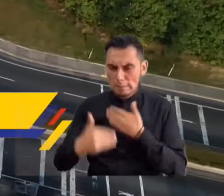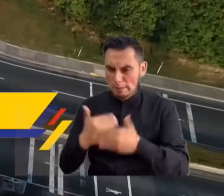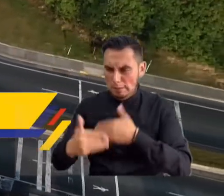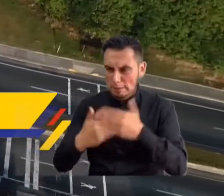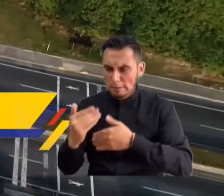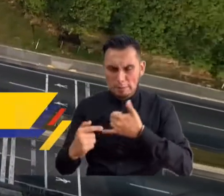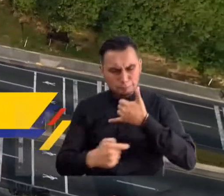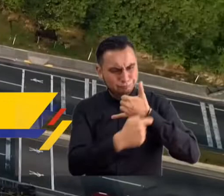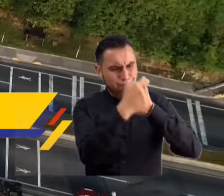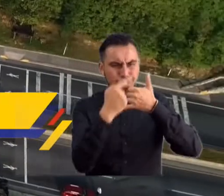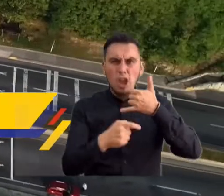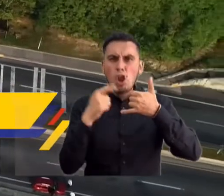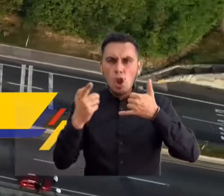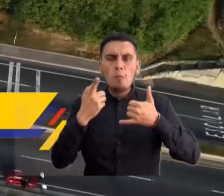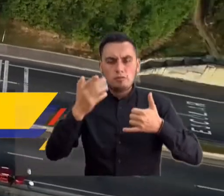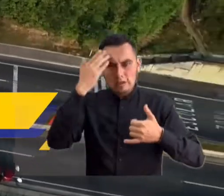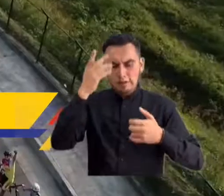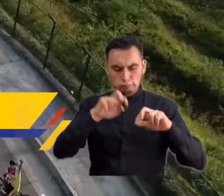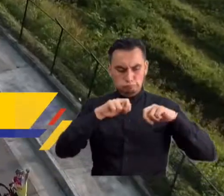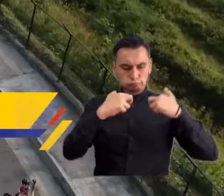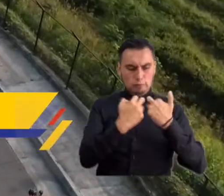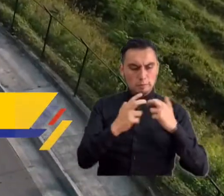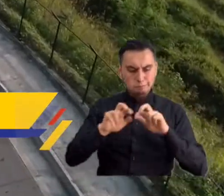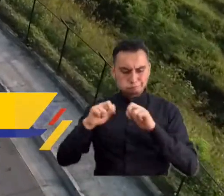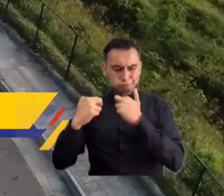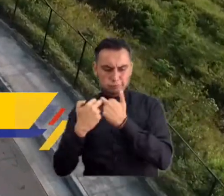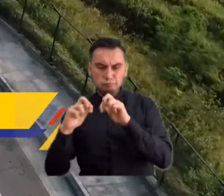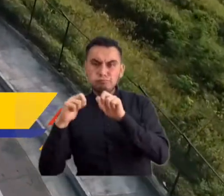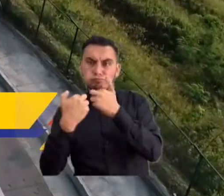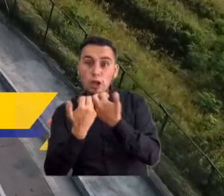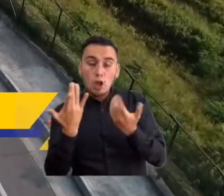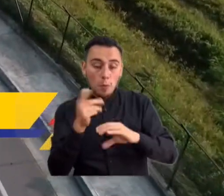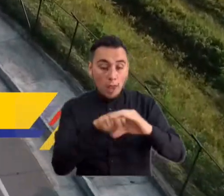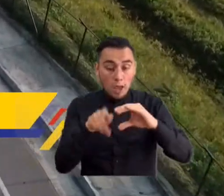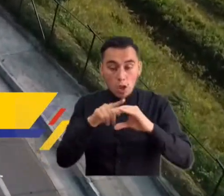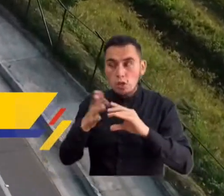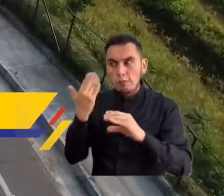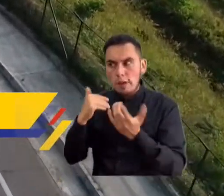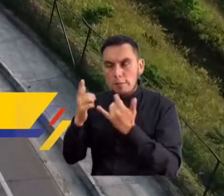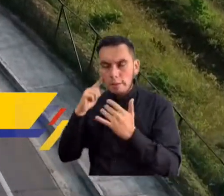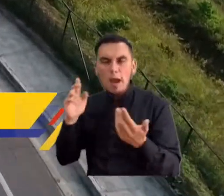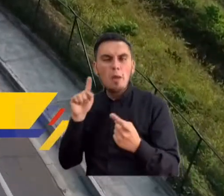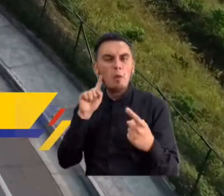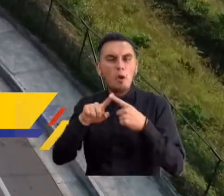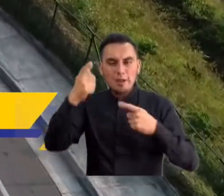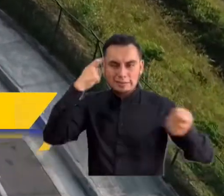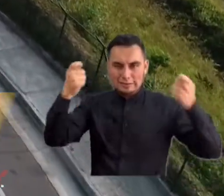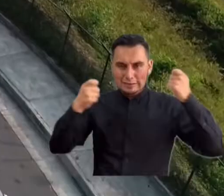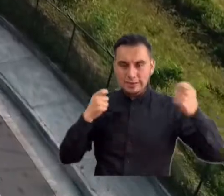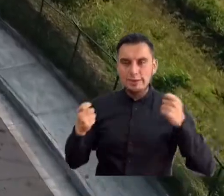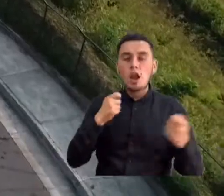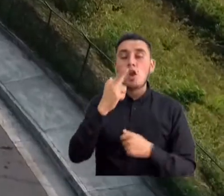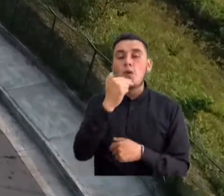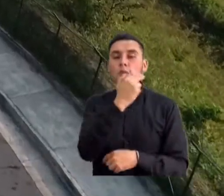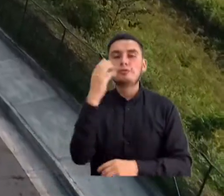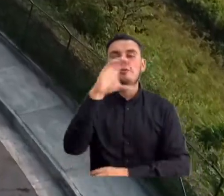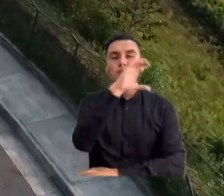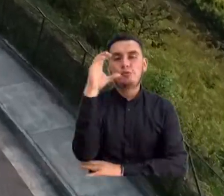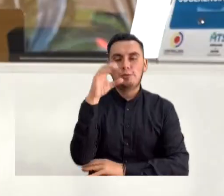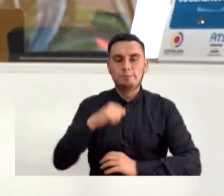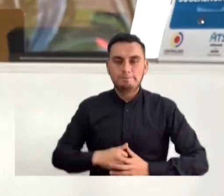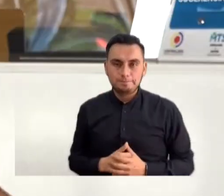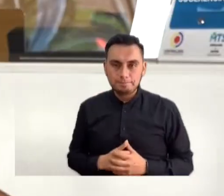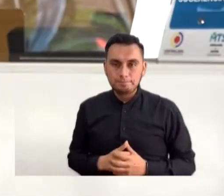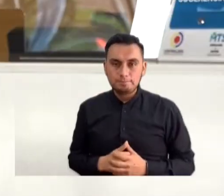muchas más en el resto del país se logra con las mesas de trabajo realizadas por la Contraloría mediante la estrategia Compromiso Colombia.